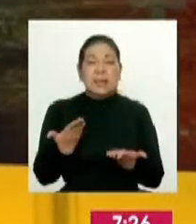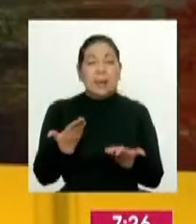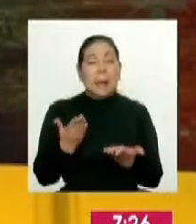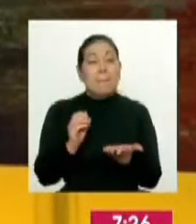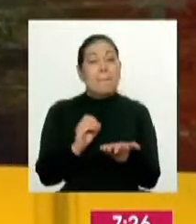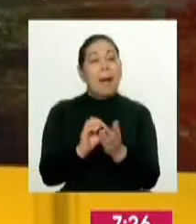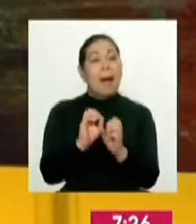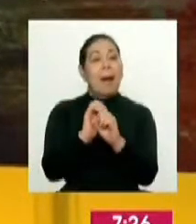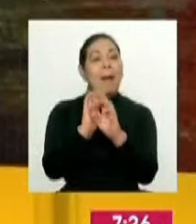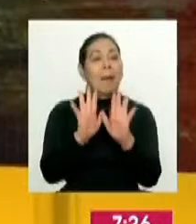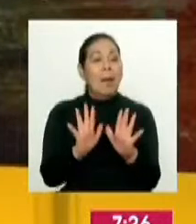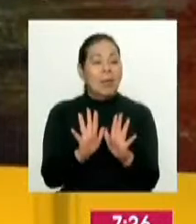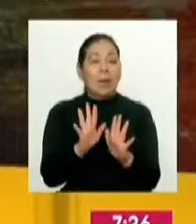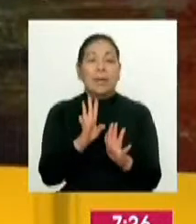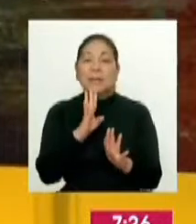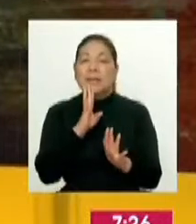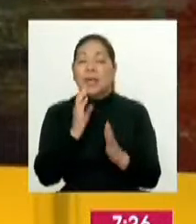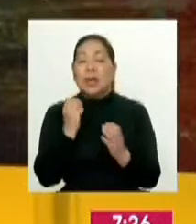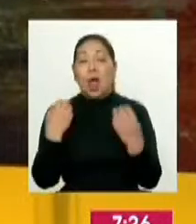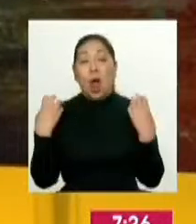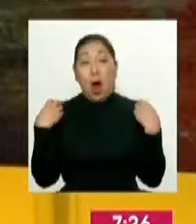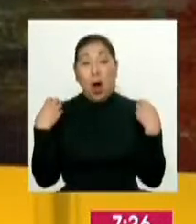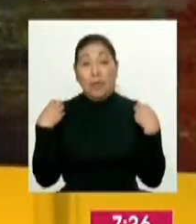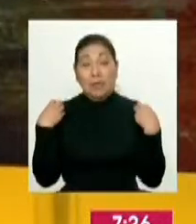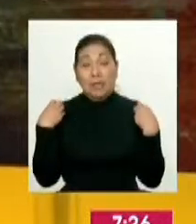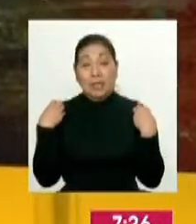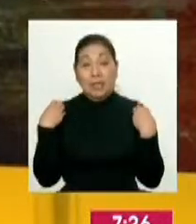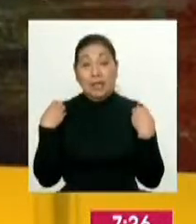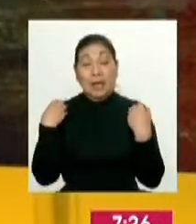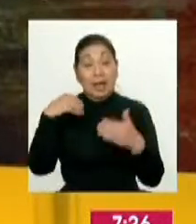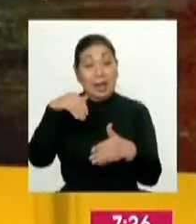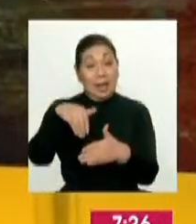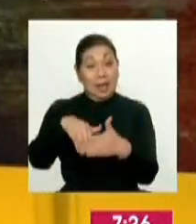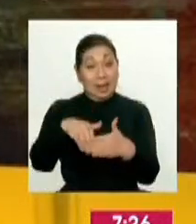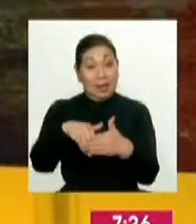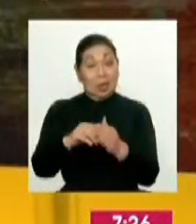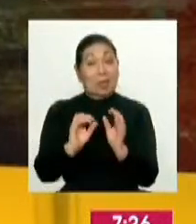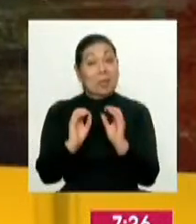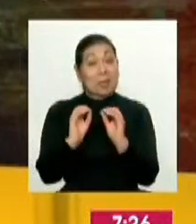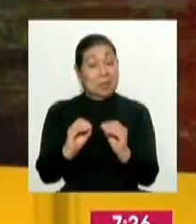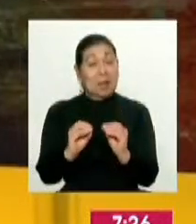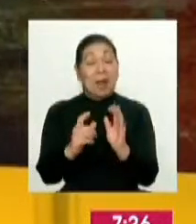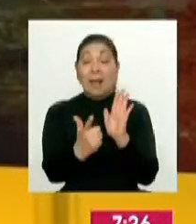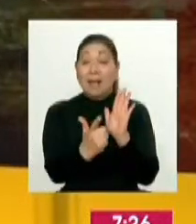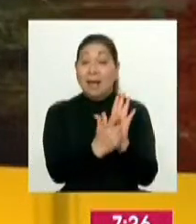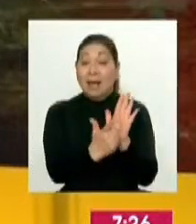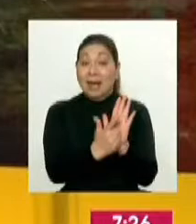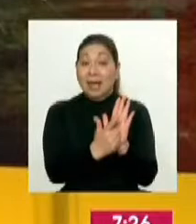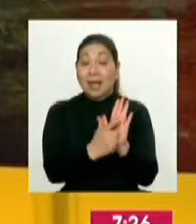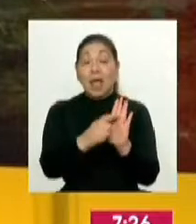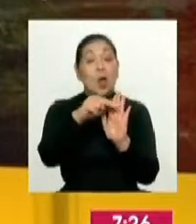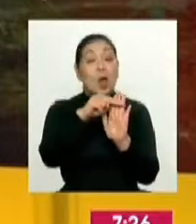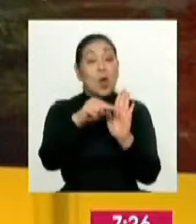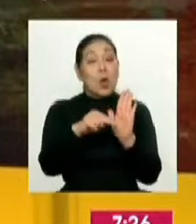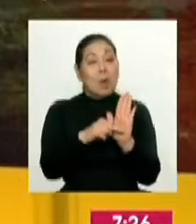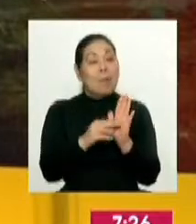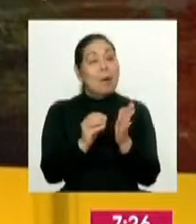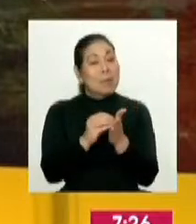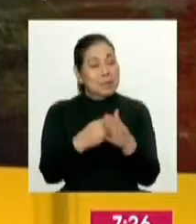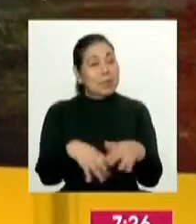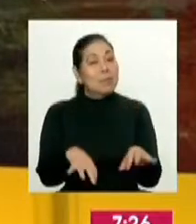transparencia, ¿no? Y a lo que la Oficina Nacional de Procesos Electorales, dada la ley, por supuesto, la norma marco